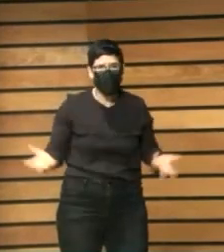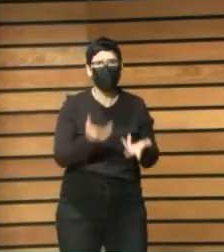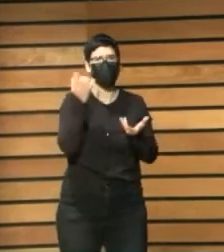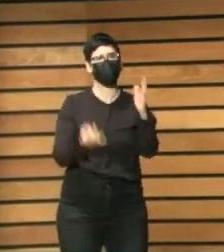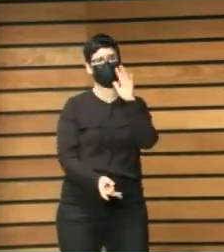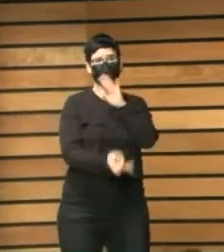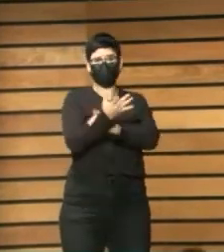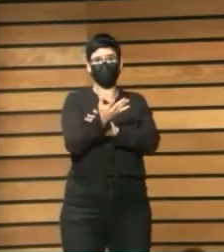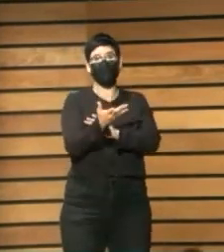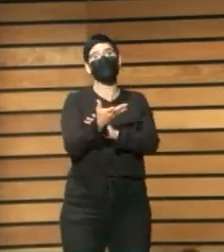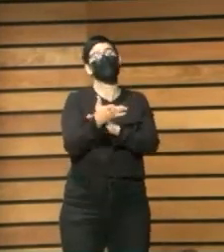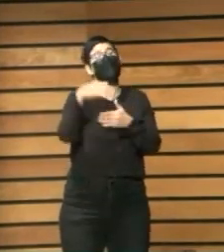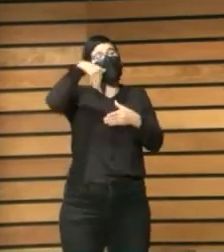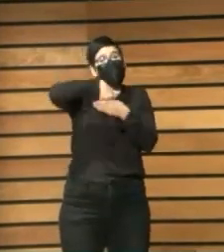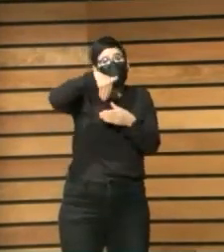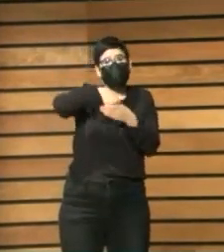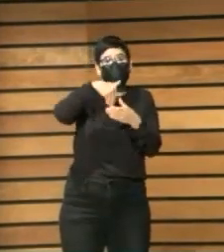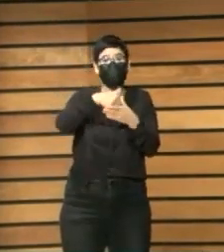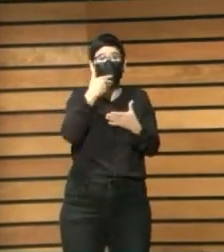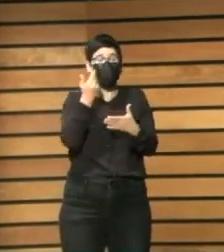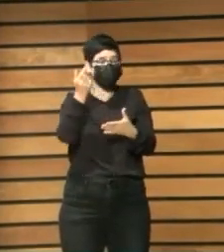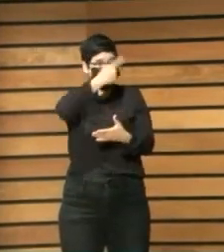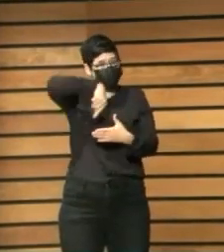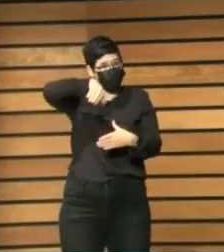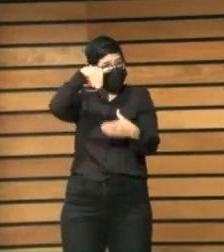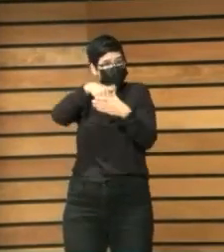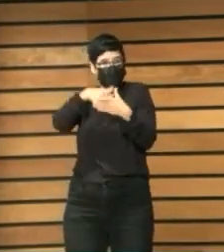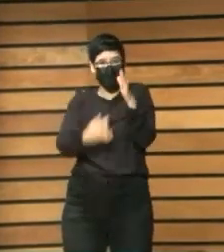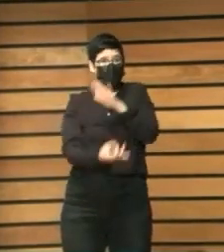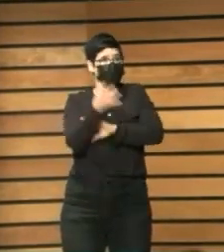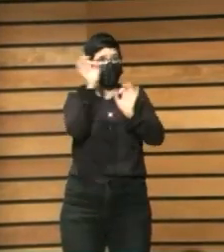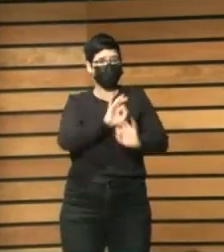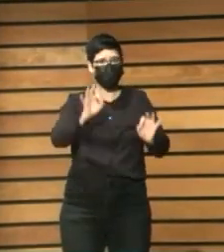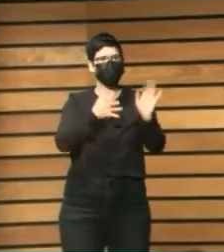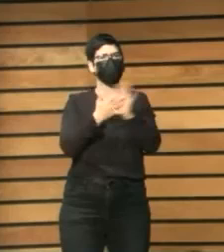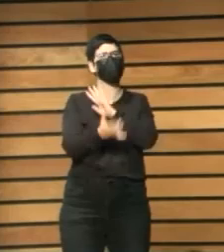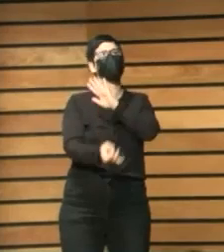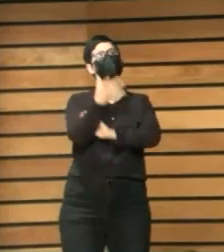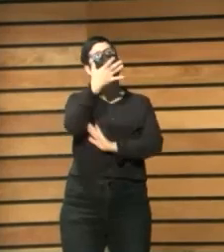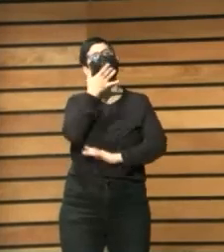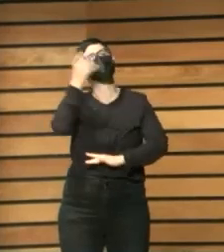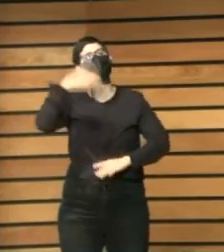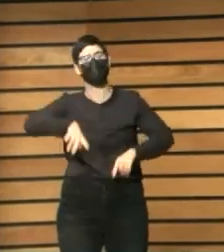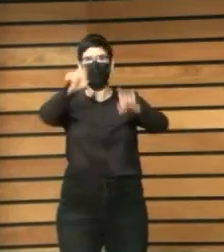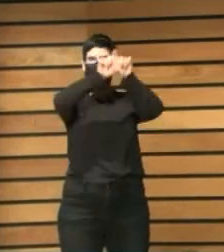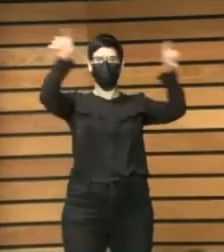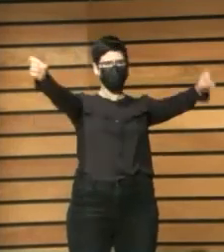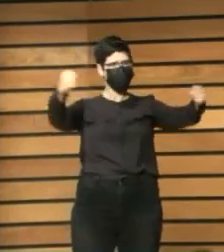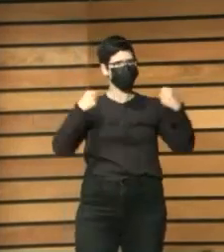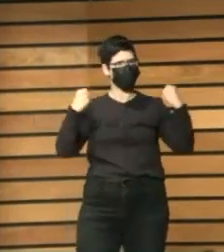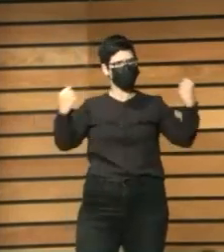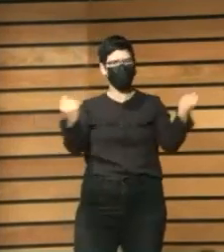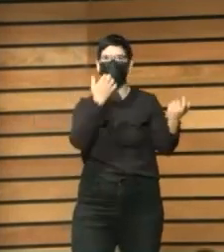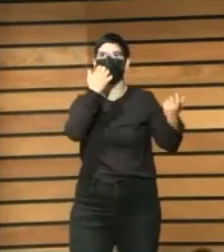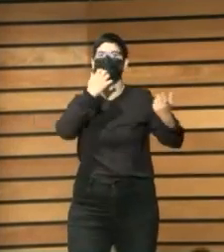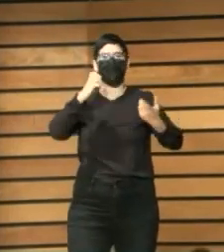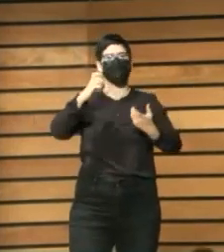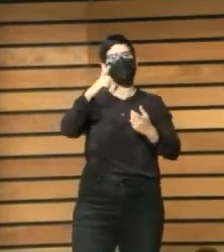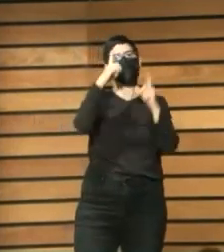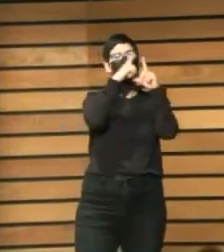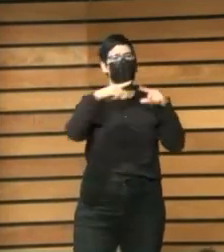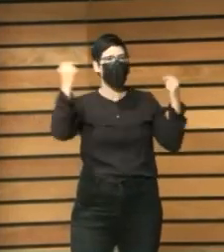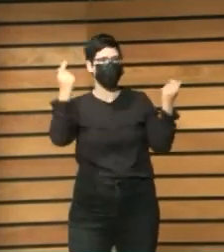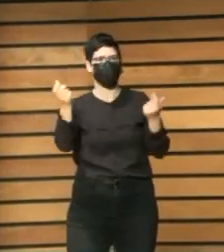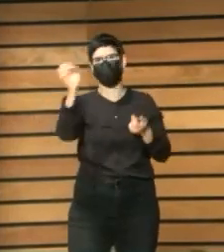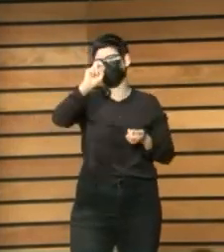Amazon y los crean las grandes empresas y no podemos dejar que nuestra voz la tenga una gran empresa. Desde las bibliotecas